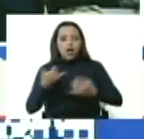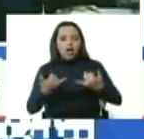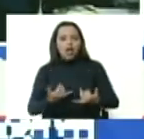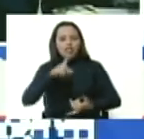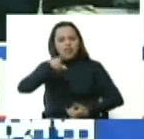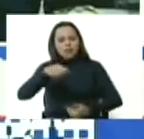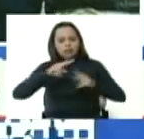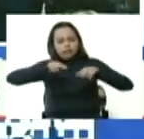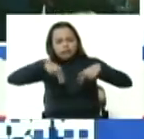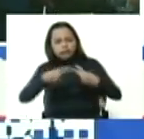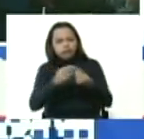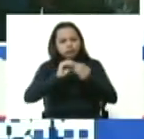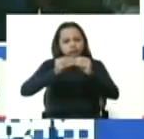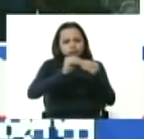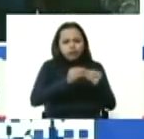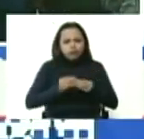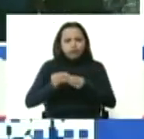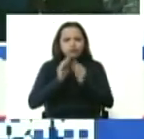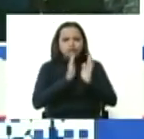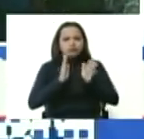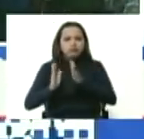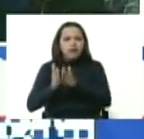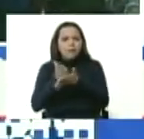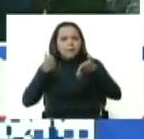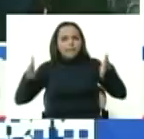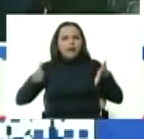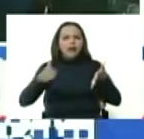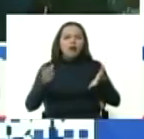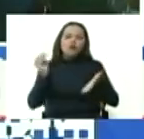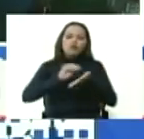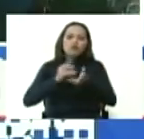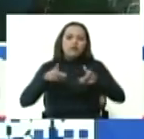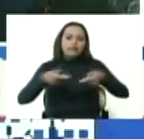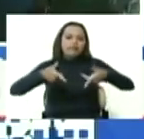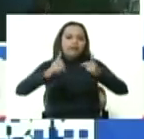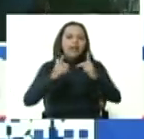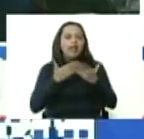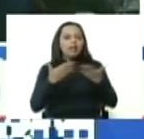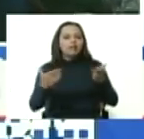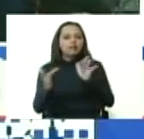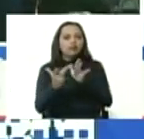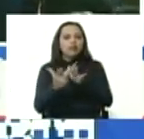reparaciones y ampliaciones pertinentes a reinaugurar adelante gobernador